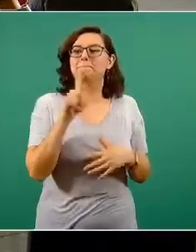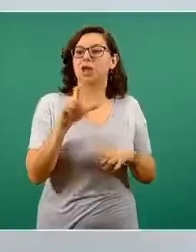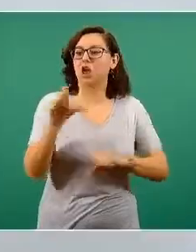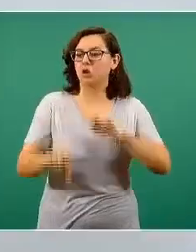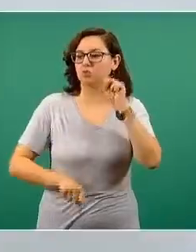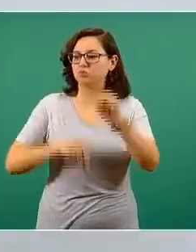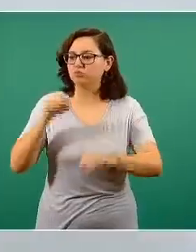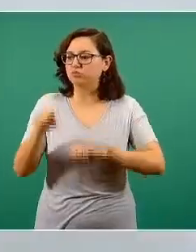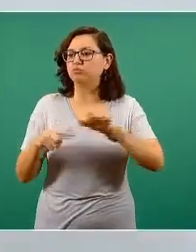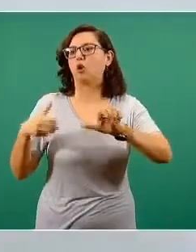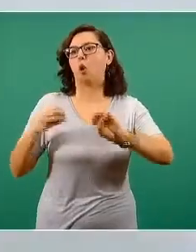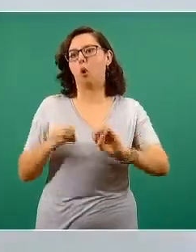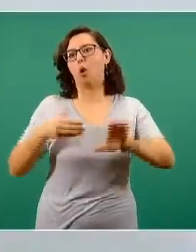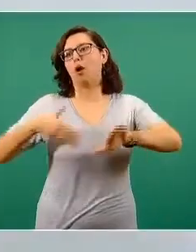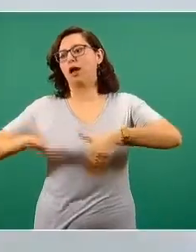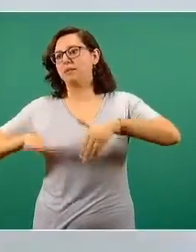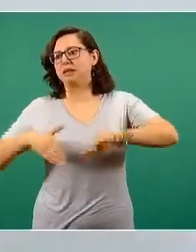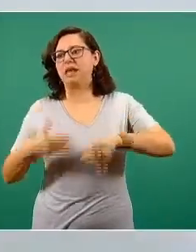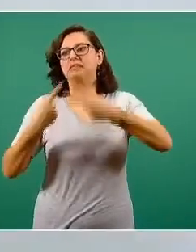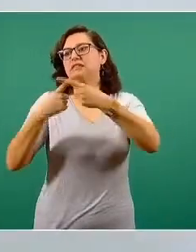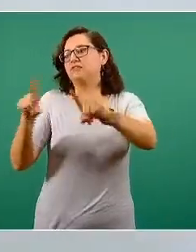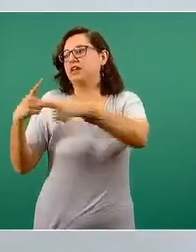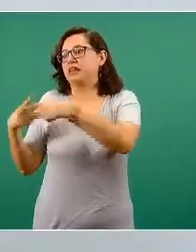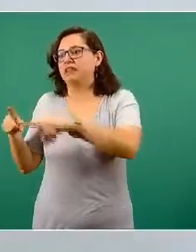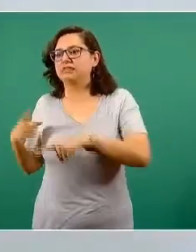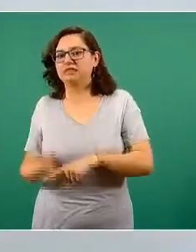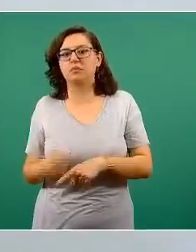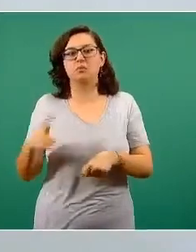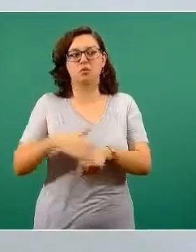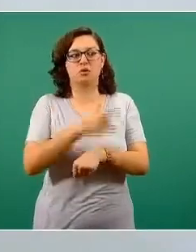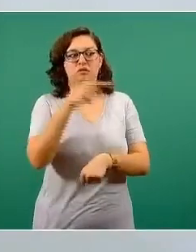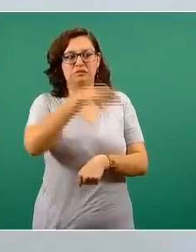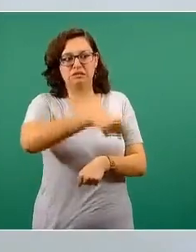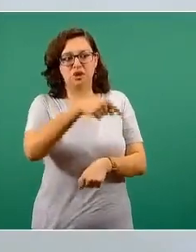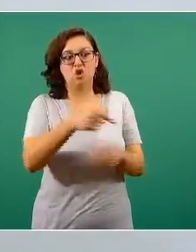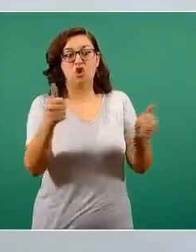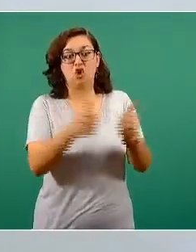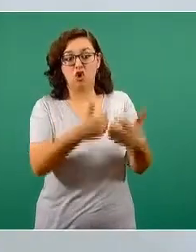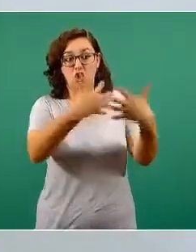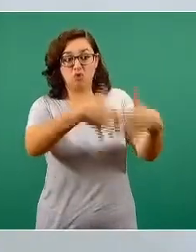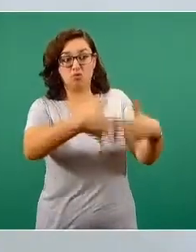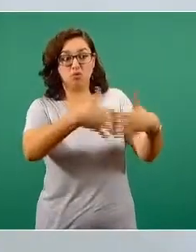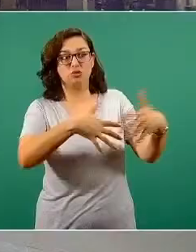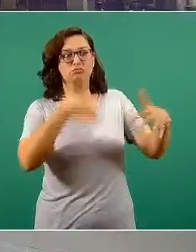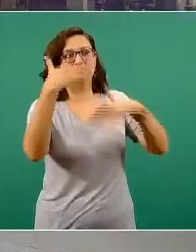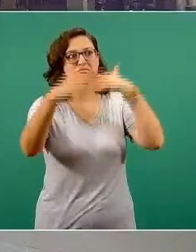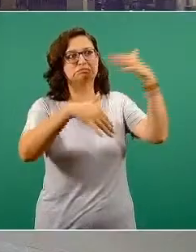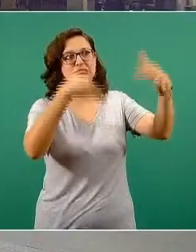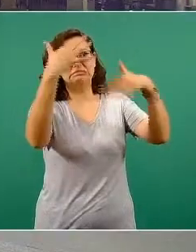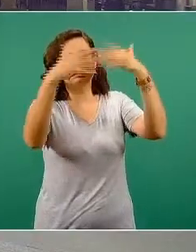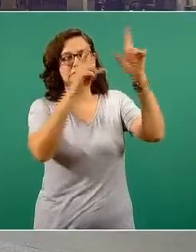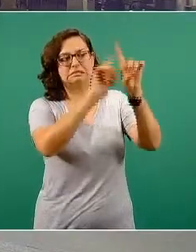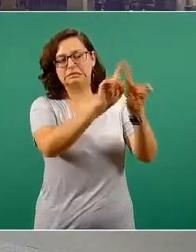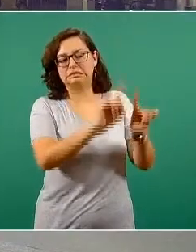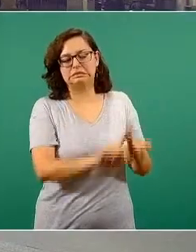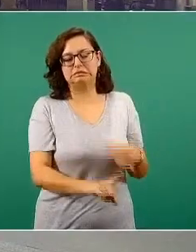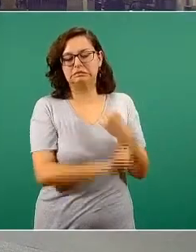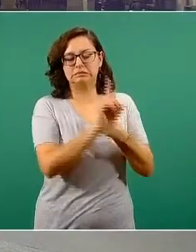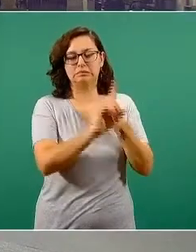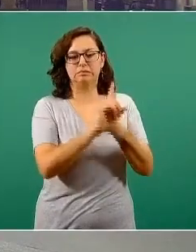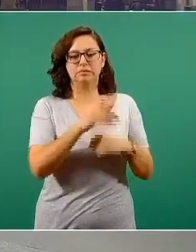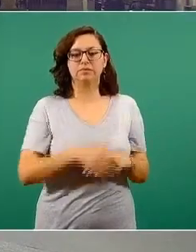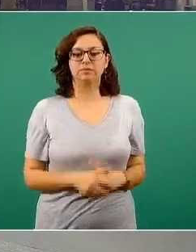aire, cambio climático y otras tantas emergencias paralelas a la del COVID. Ok,